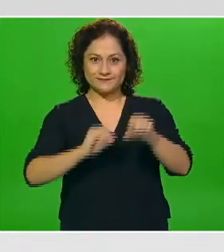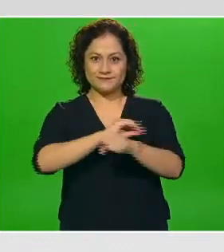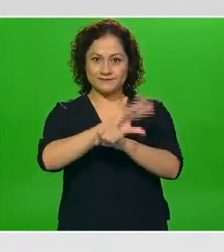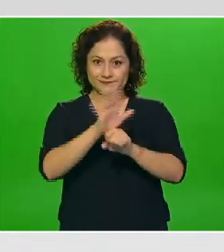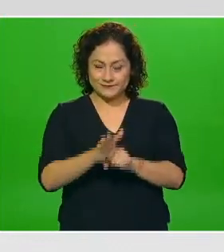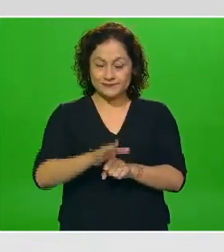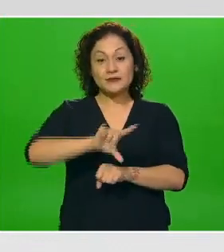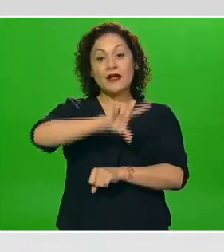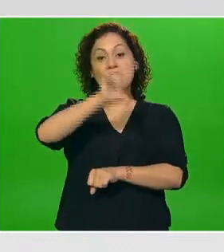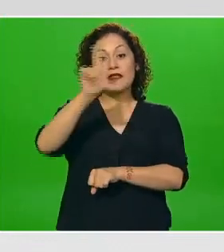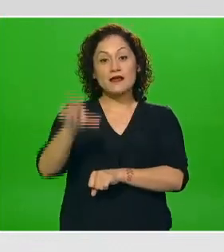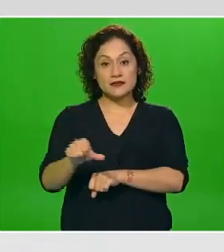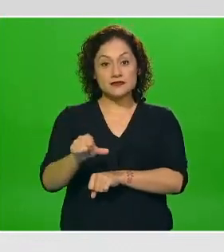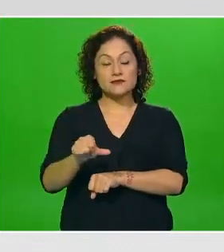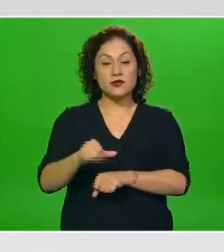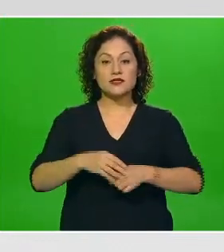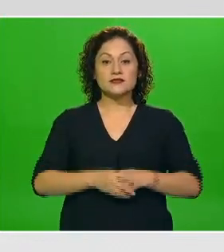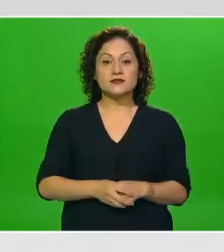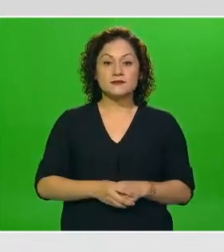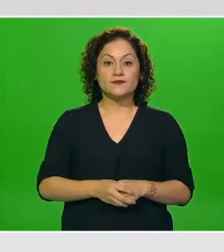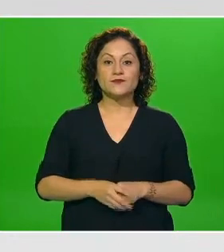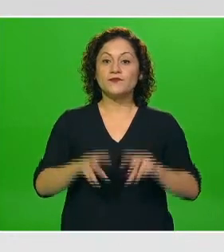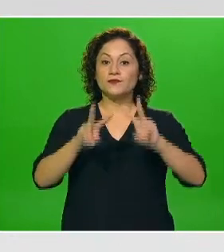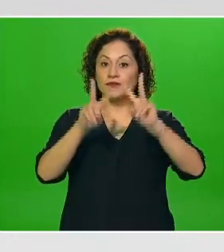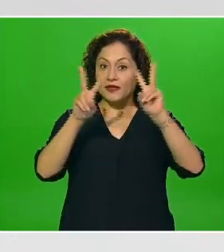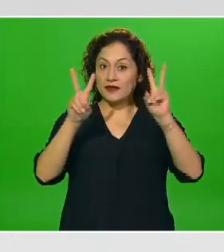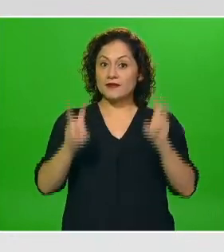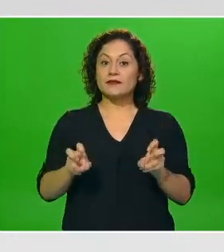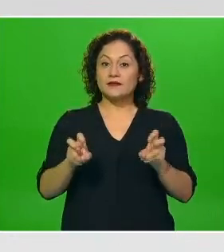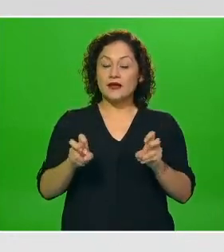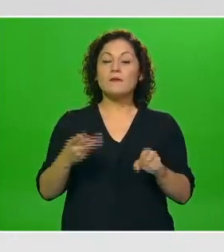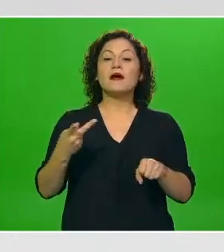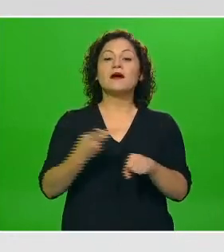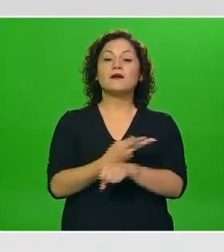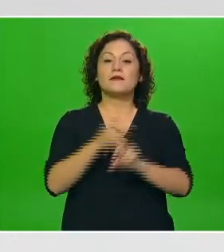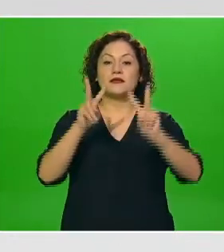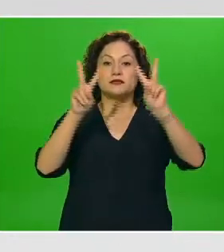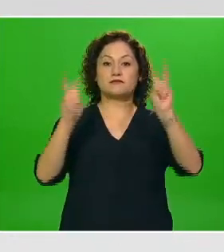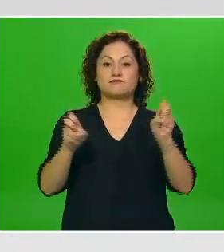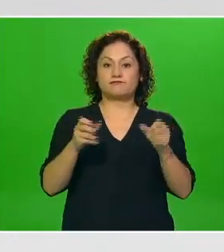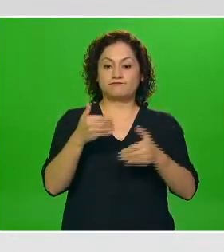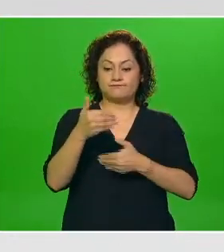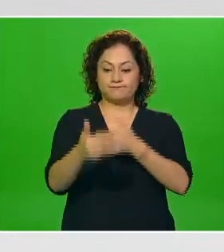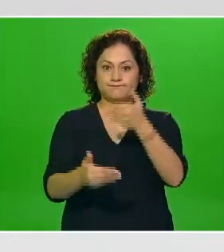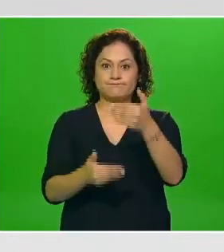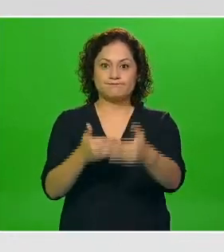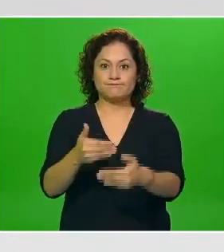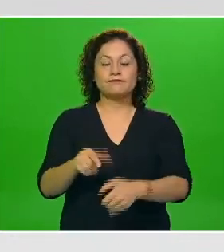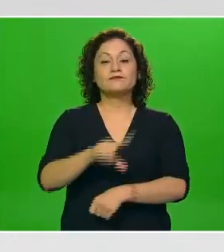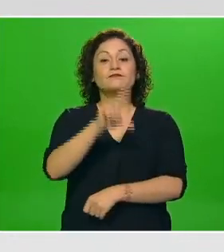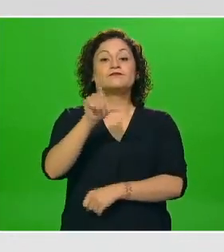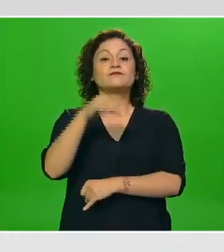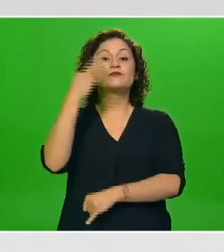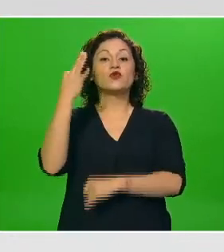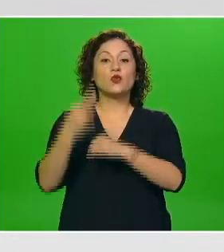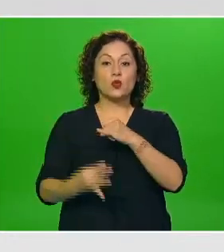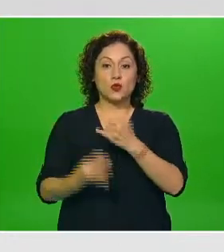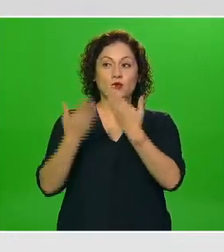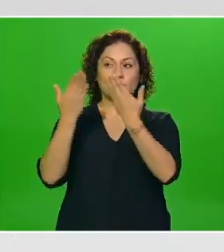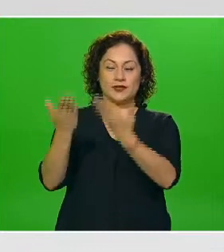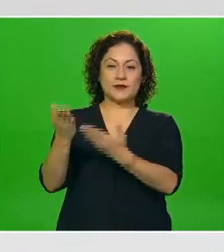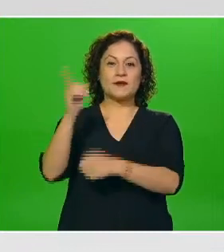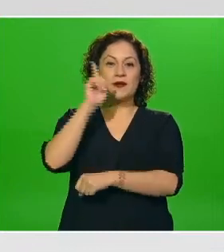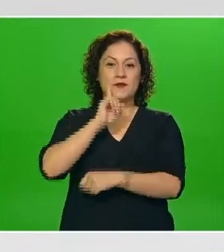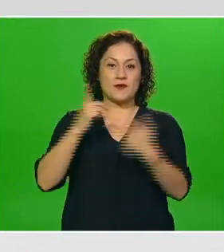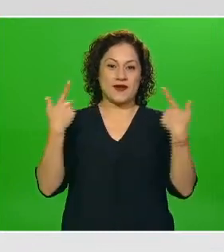técnico estaremos compartiendo el tema del avance de la estrategia de vacunación y finalmente estaremos con nuestra maestra